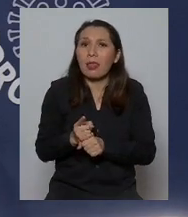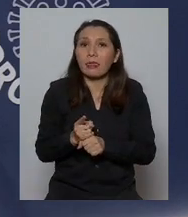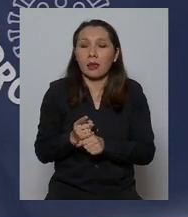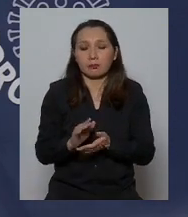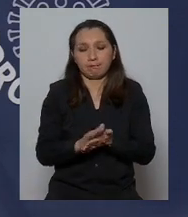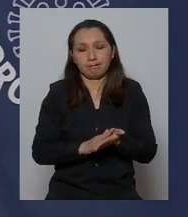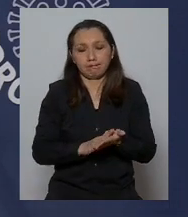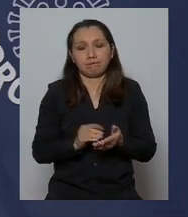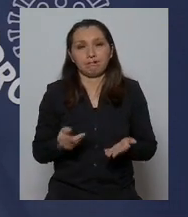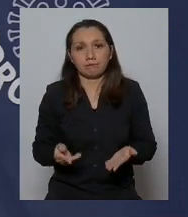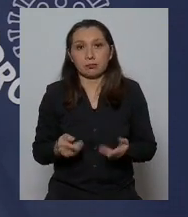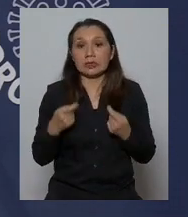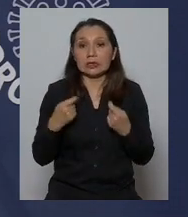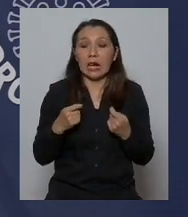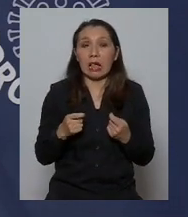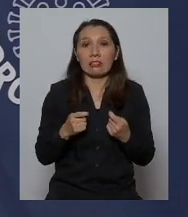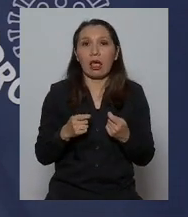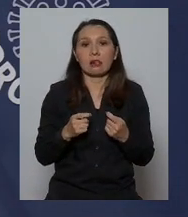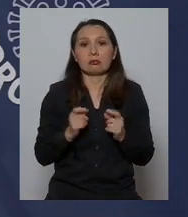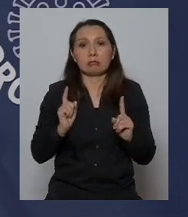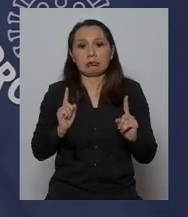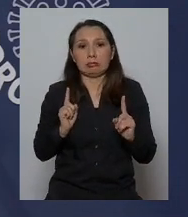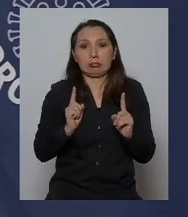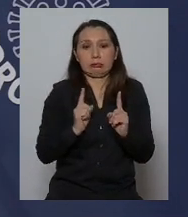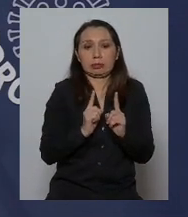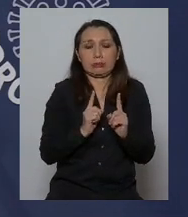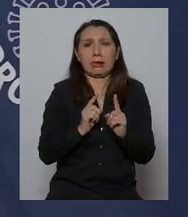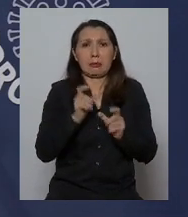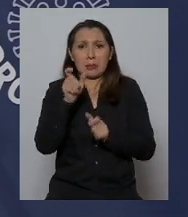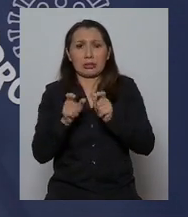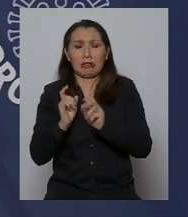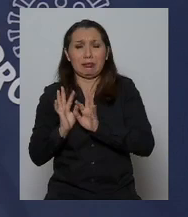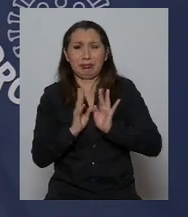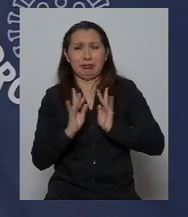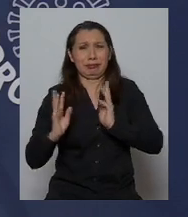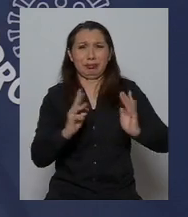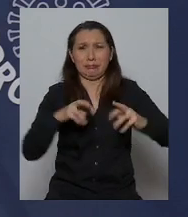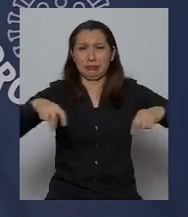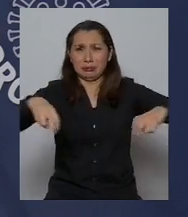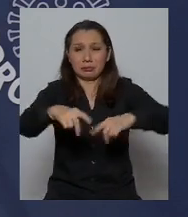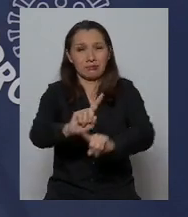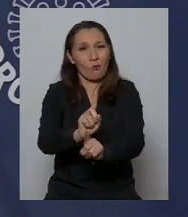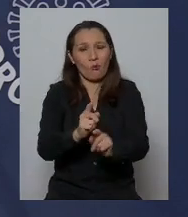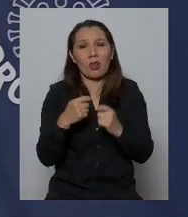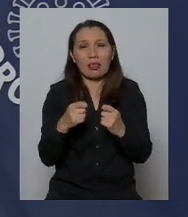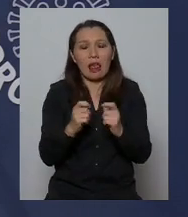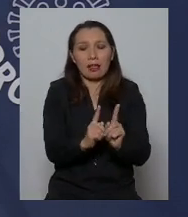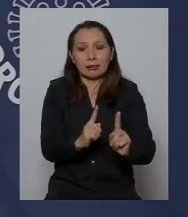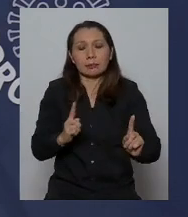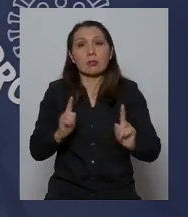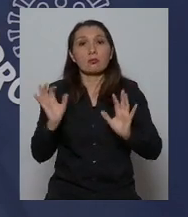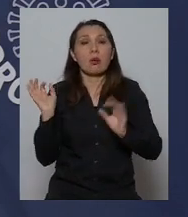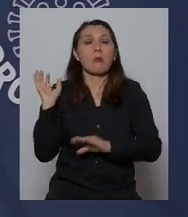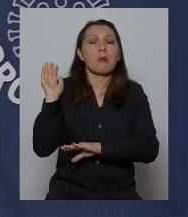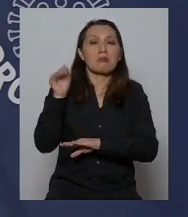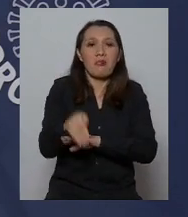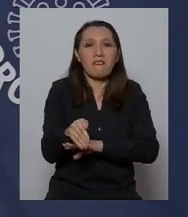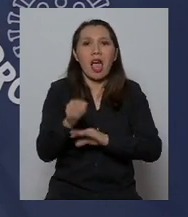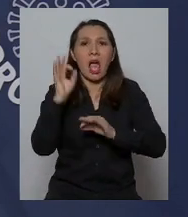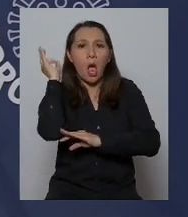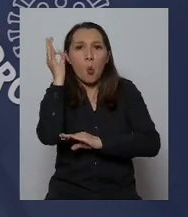es decir tratar de evitar las aglomeraciones evitar las reuniones de grupo